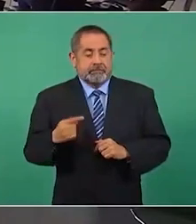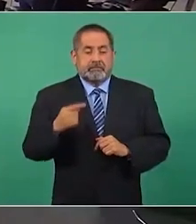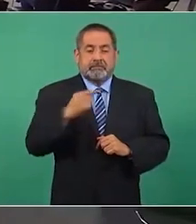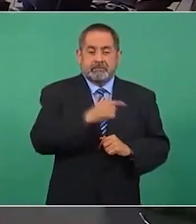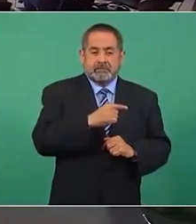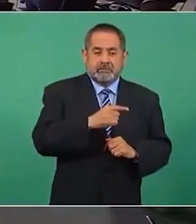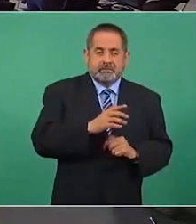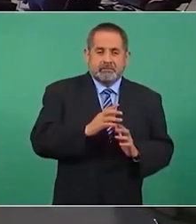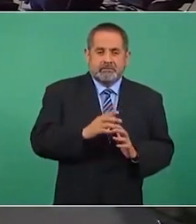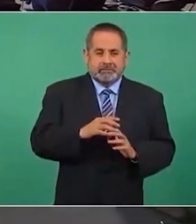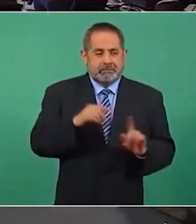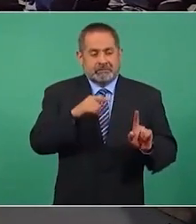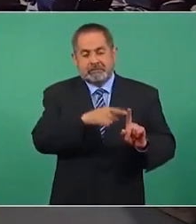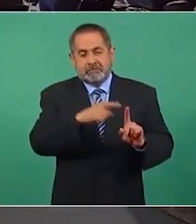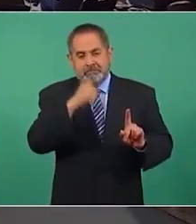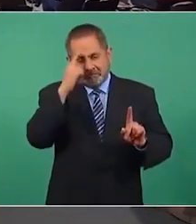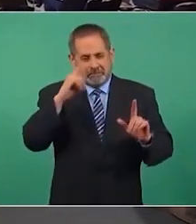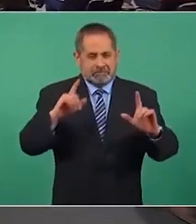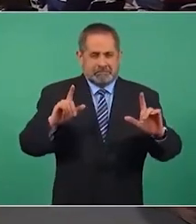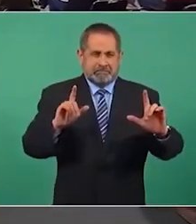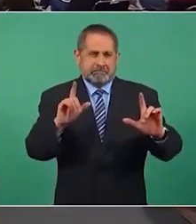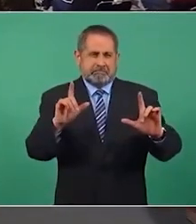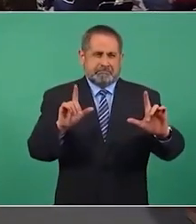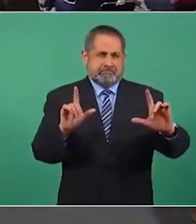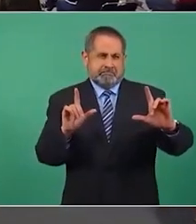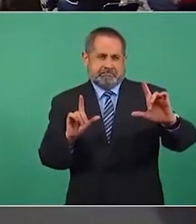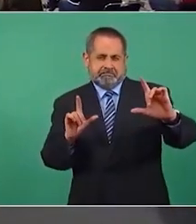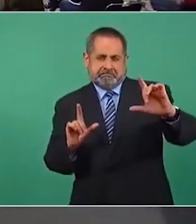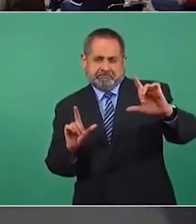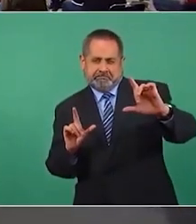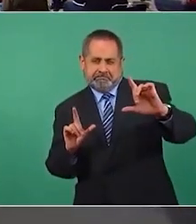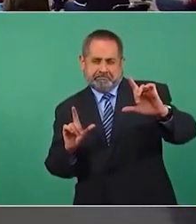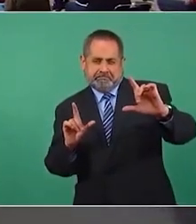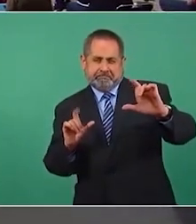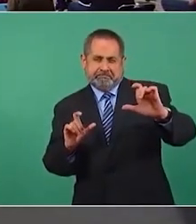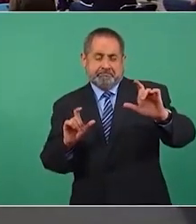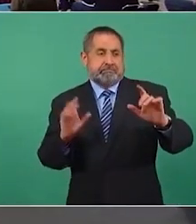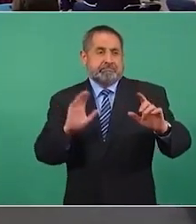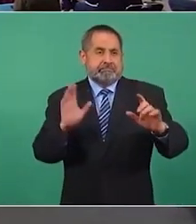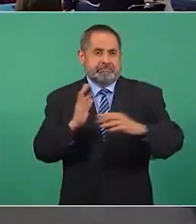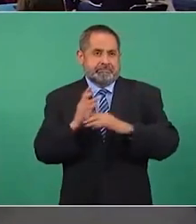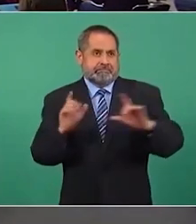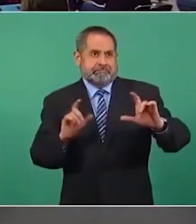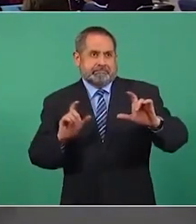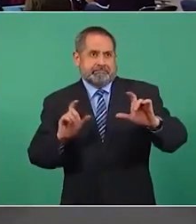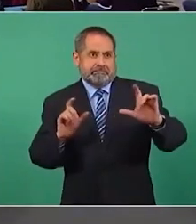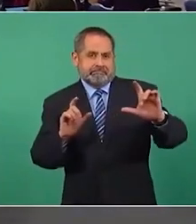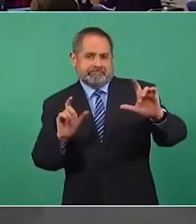es de quien sabe cómo se colocó no le temblaba mucho la mano